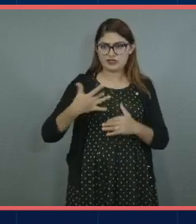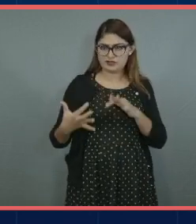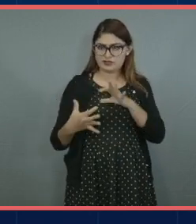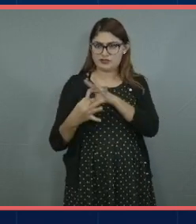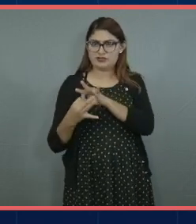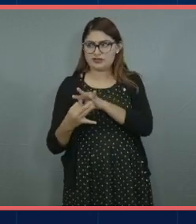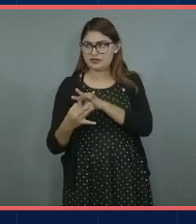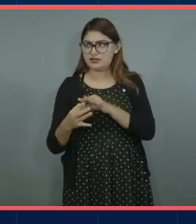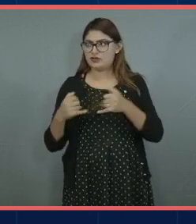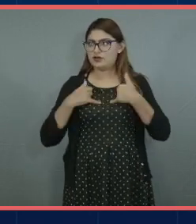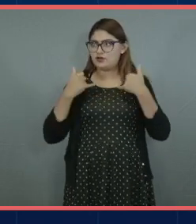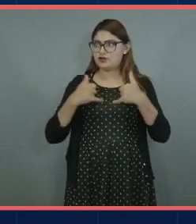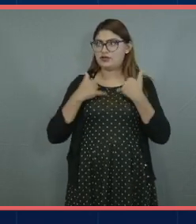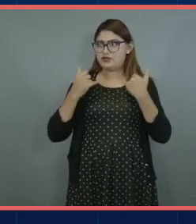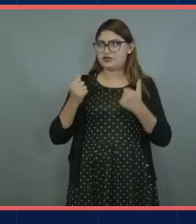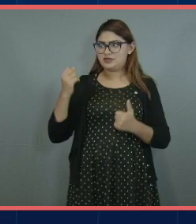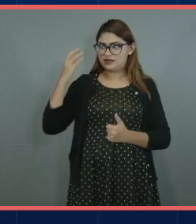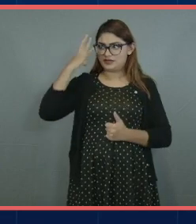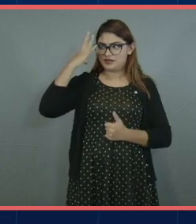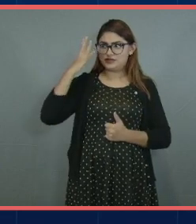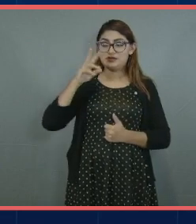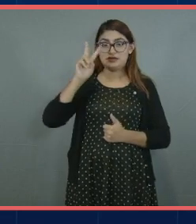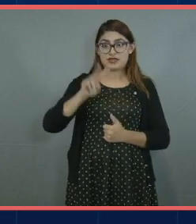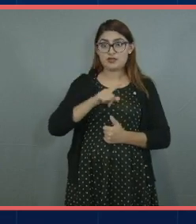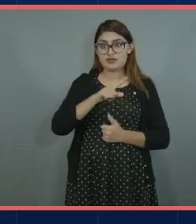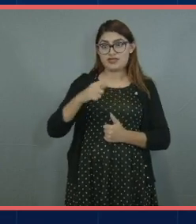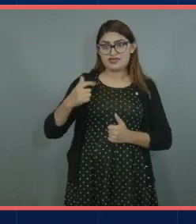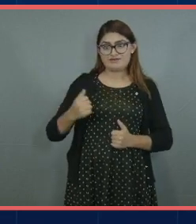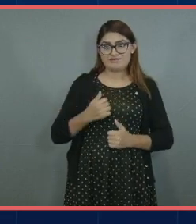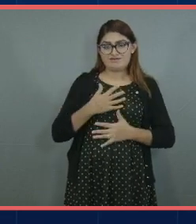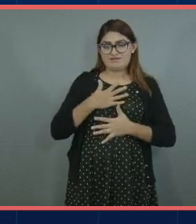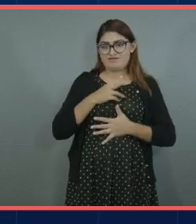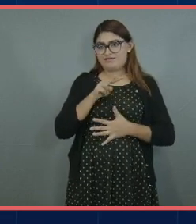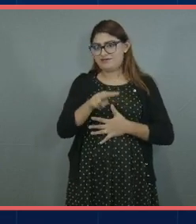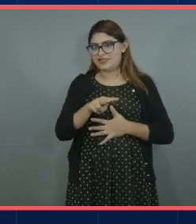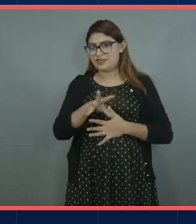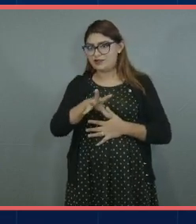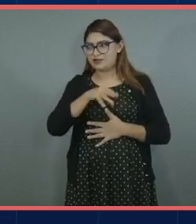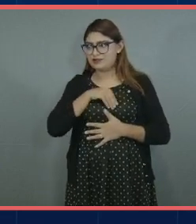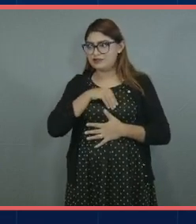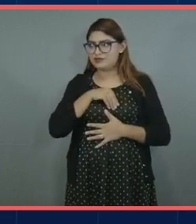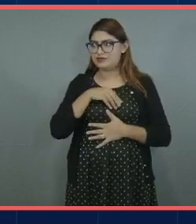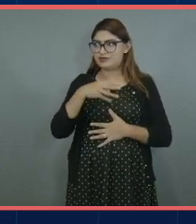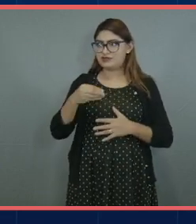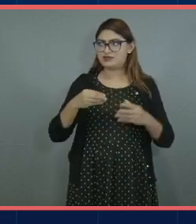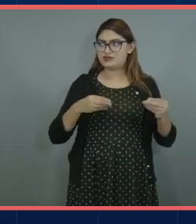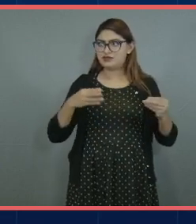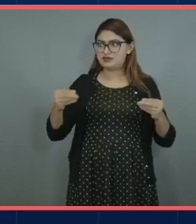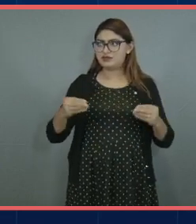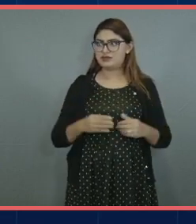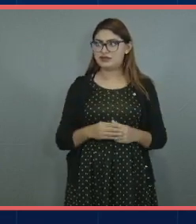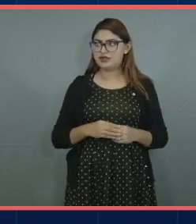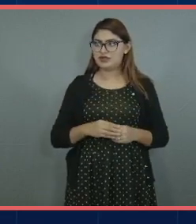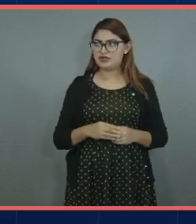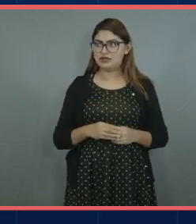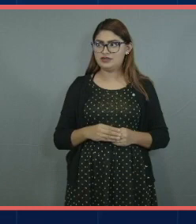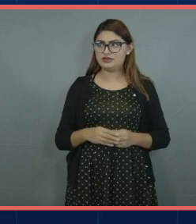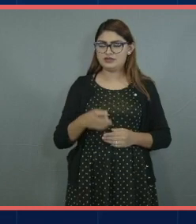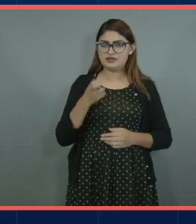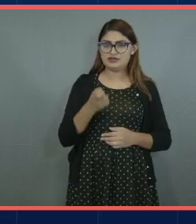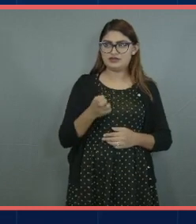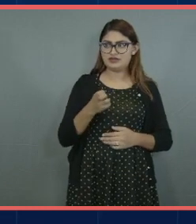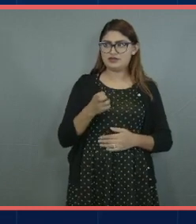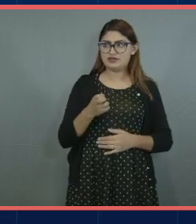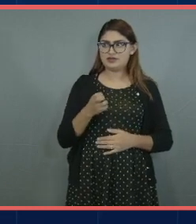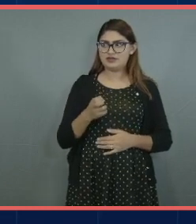que inspiran porque realmente es que sí inspiran y que pues se la crean se la